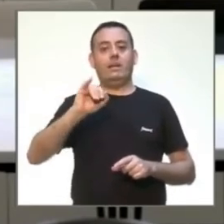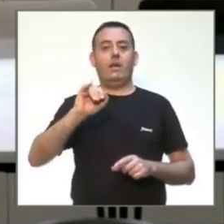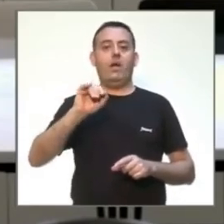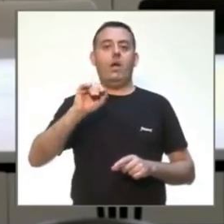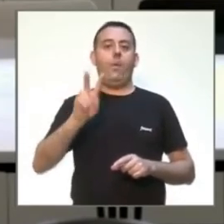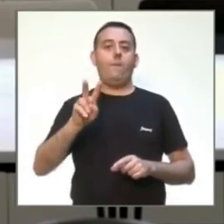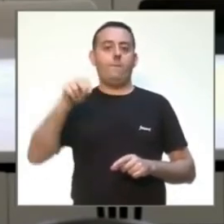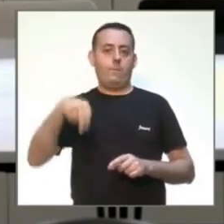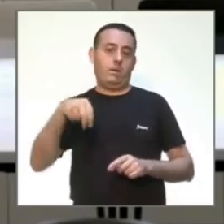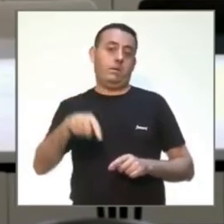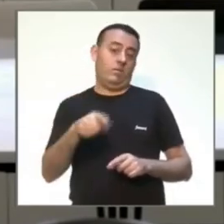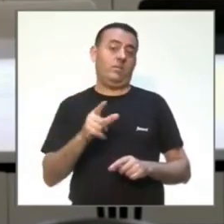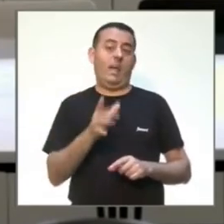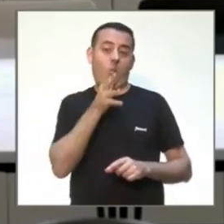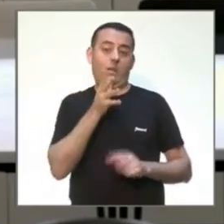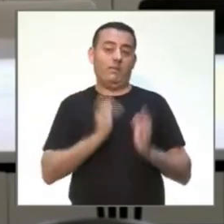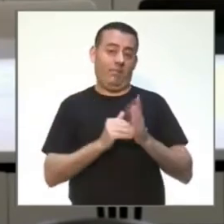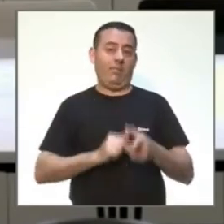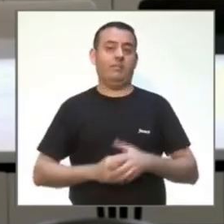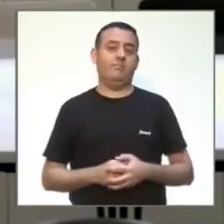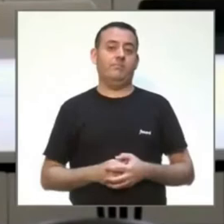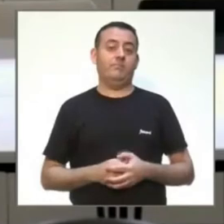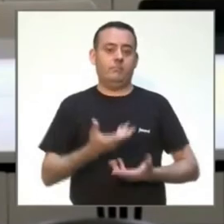estos resultados